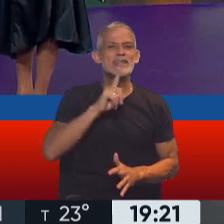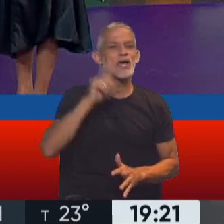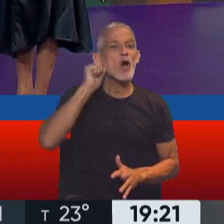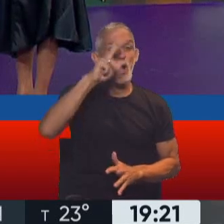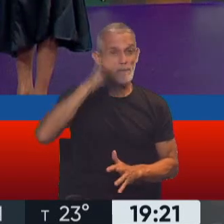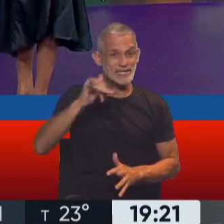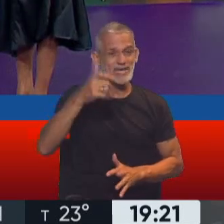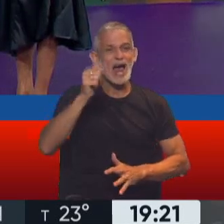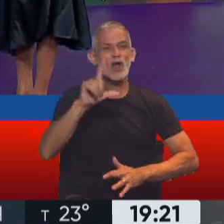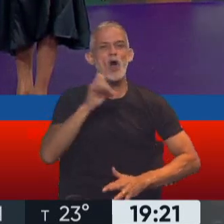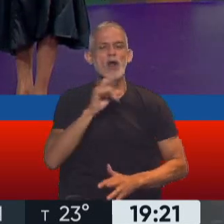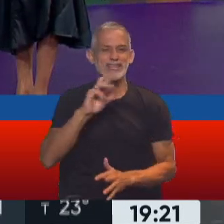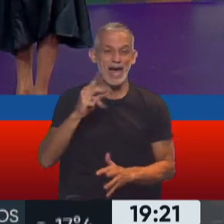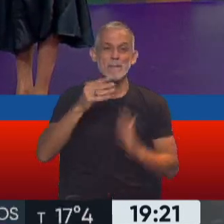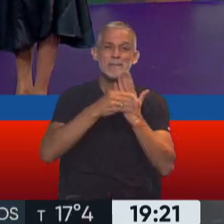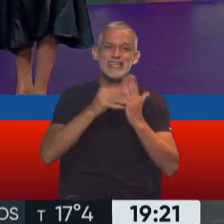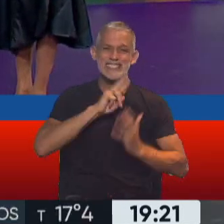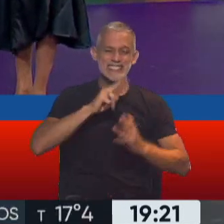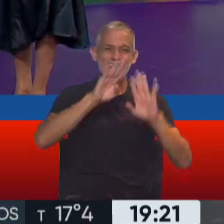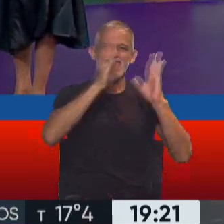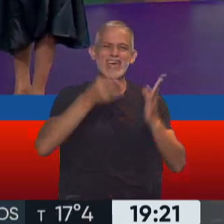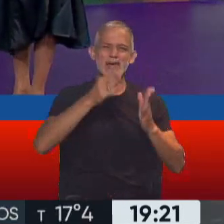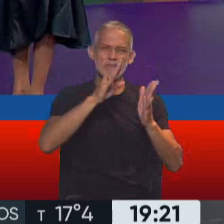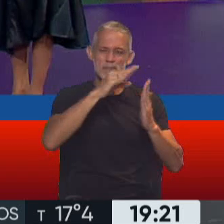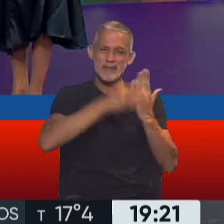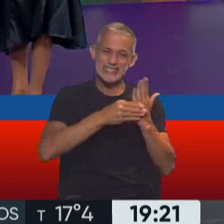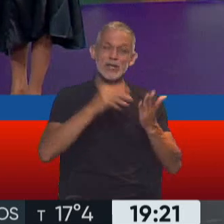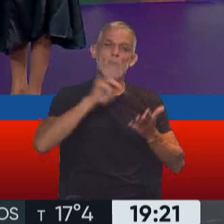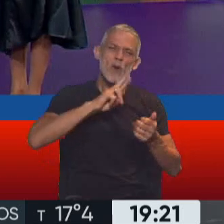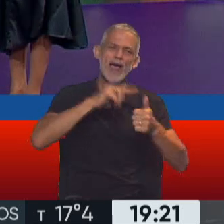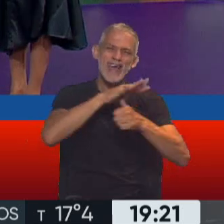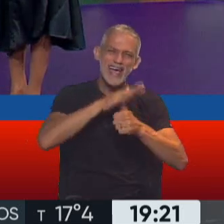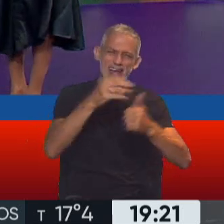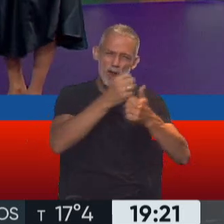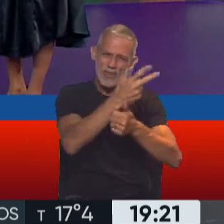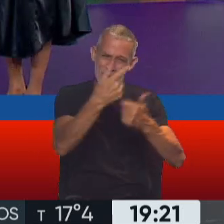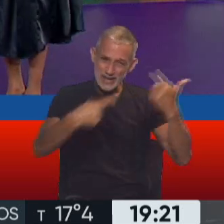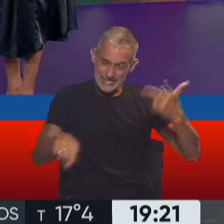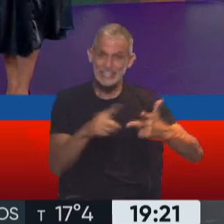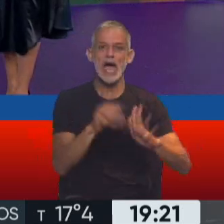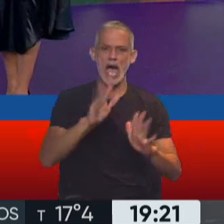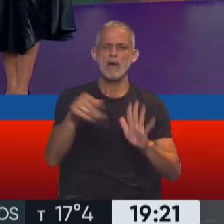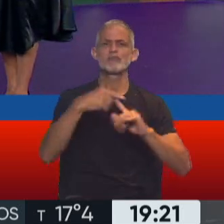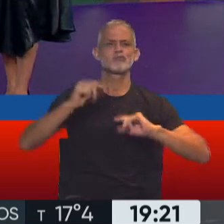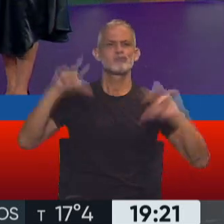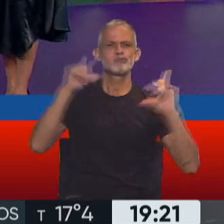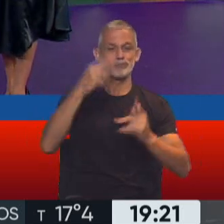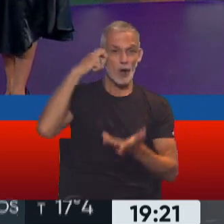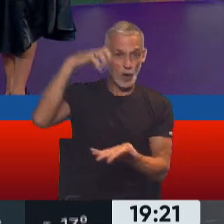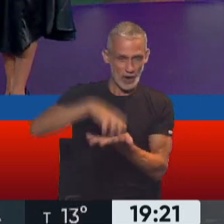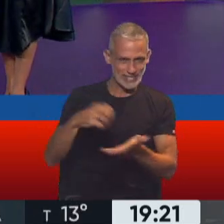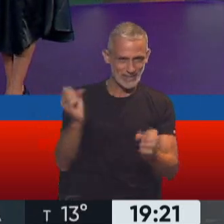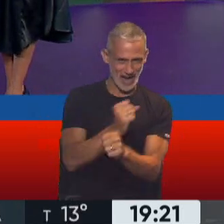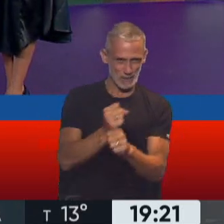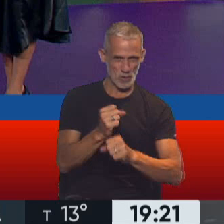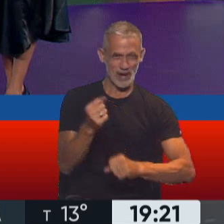ministra de Mujeres, Géneros y Diversidad, fue una de las grandes protagonistas para que esta ley, finalmente, el Congreso la sancionara